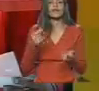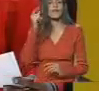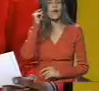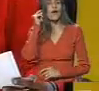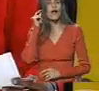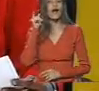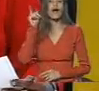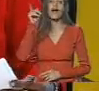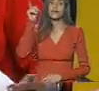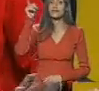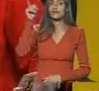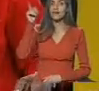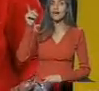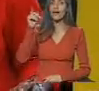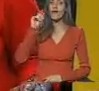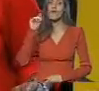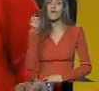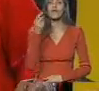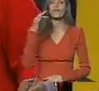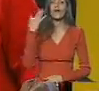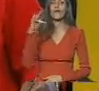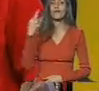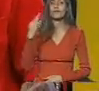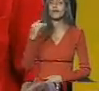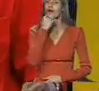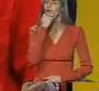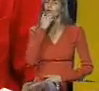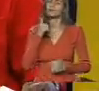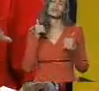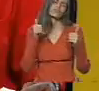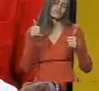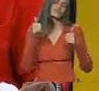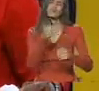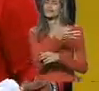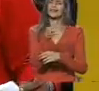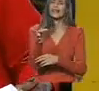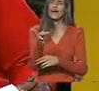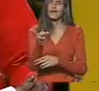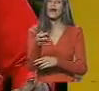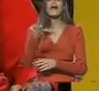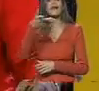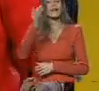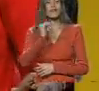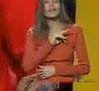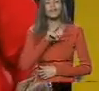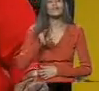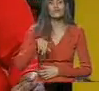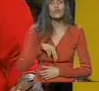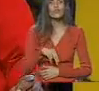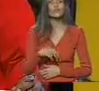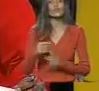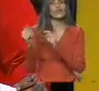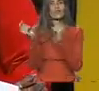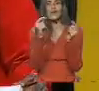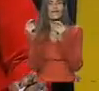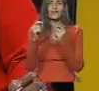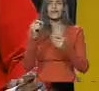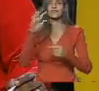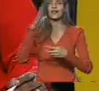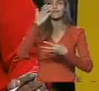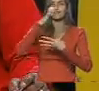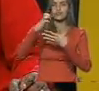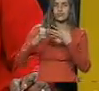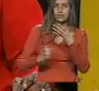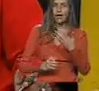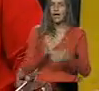allá en Guarena, Guatire, fue de los más extraordinarios que tuvimos nosotros en el debate de las cinco líneas